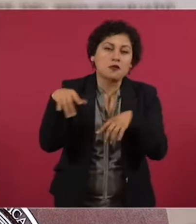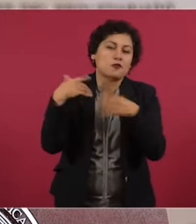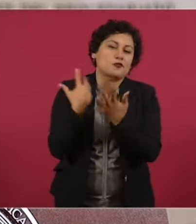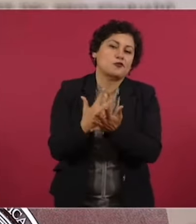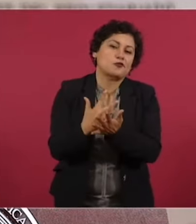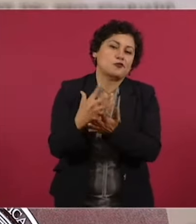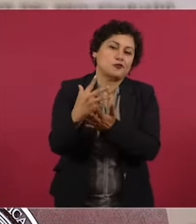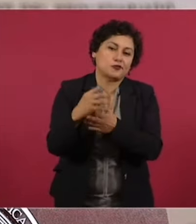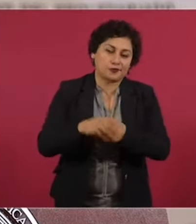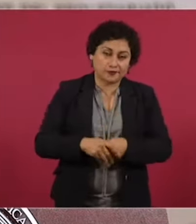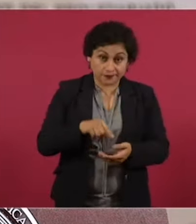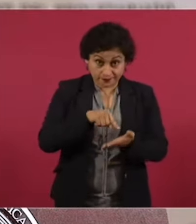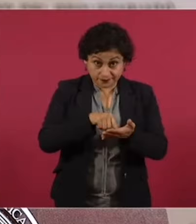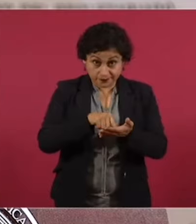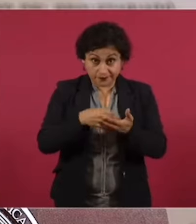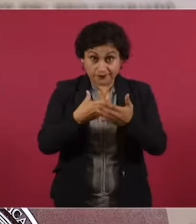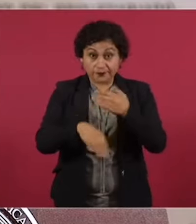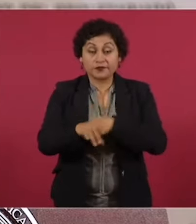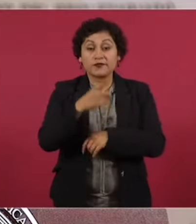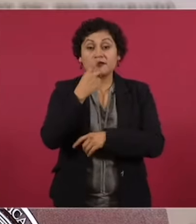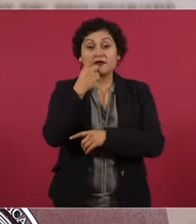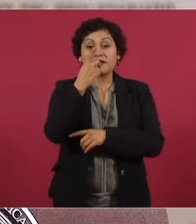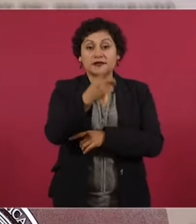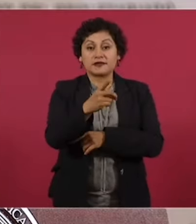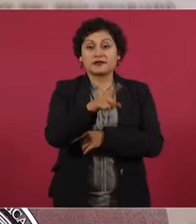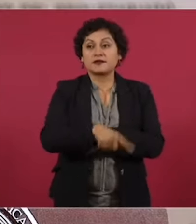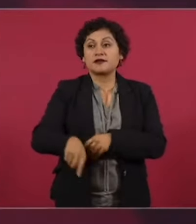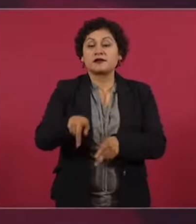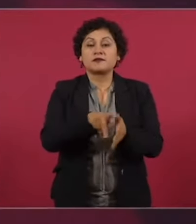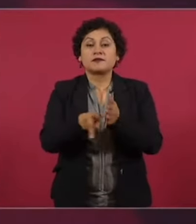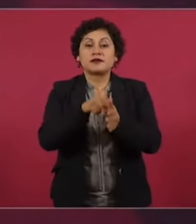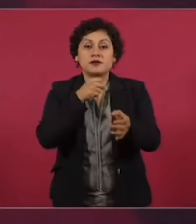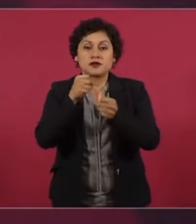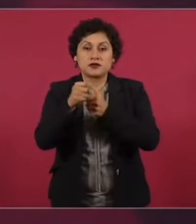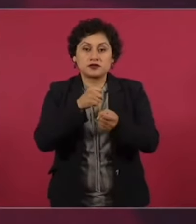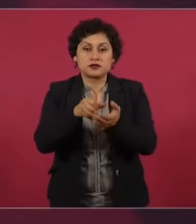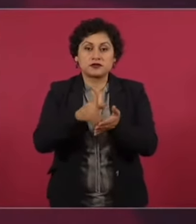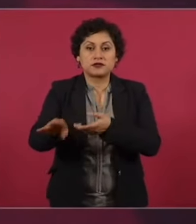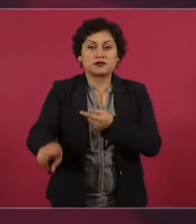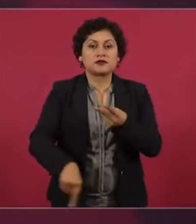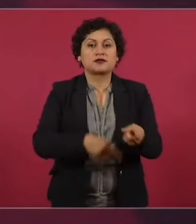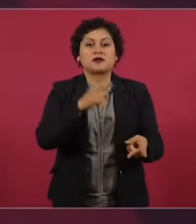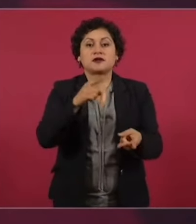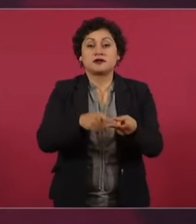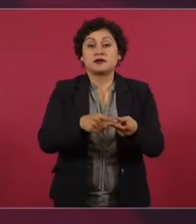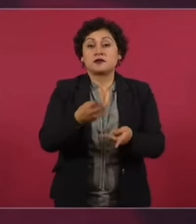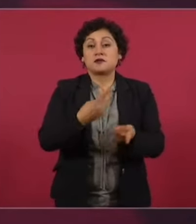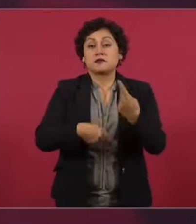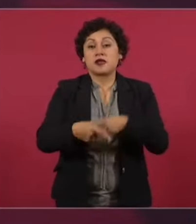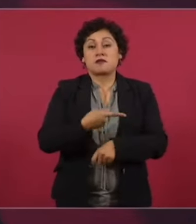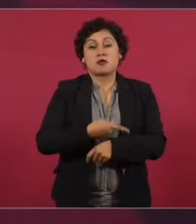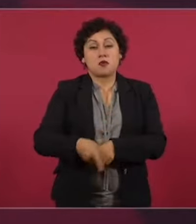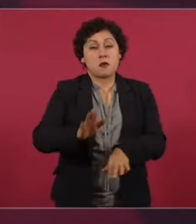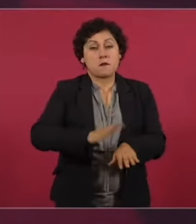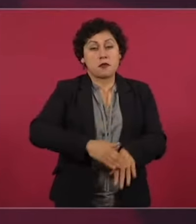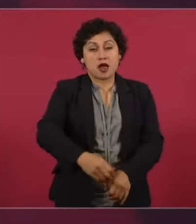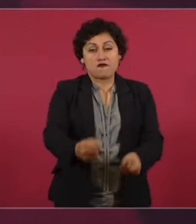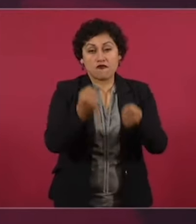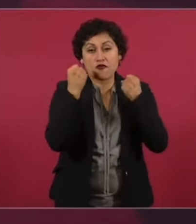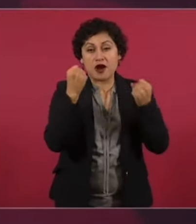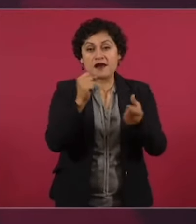Removerán a los periodistas, encarcelarán a los adversarios, empobrecerán más a los mexicanos, no habrá ley ni justicia.